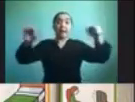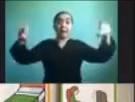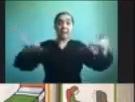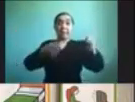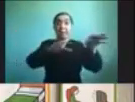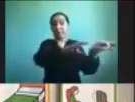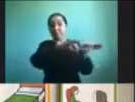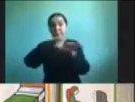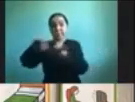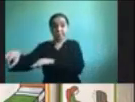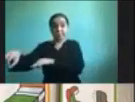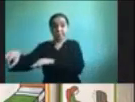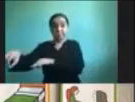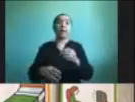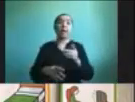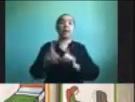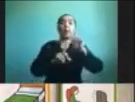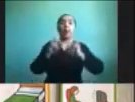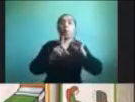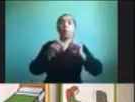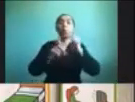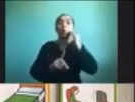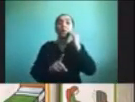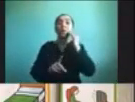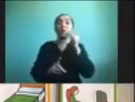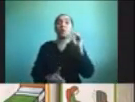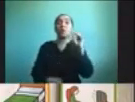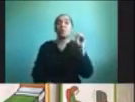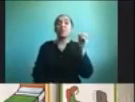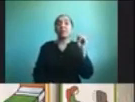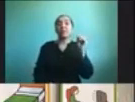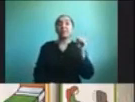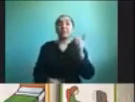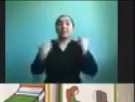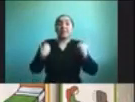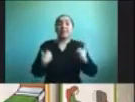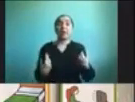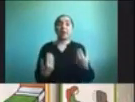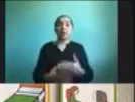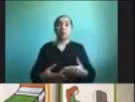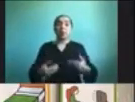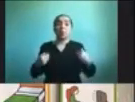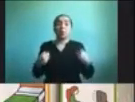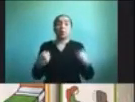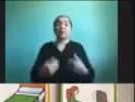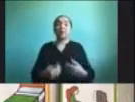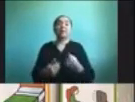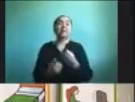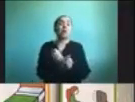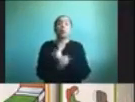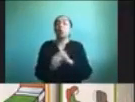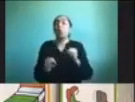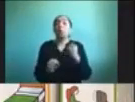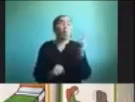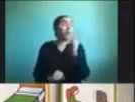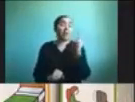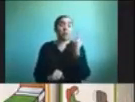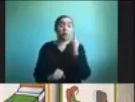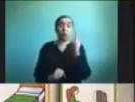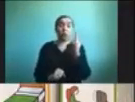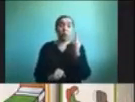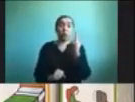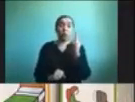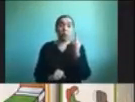niños que por algún tipo de discapacidad por ejemplo motora no pueden hacer su cama totalmente solos pero que sin embargo